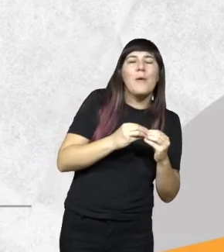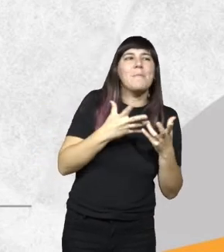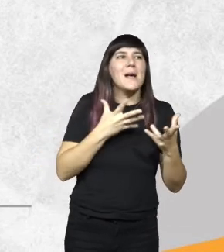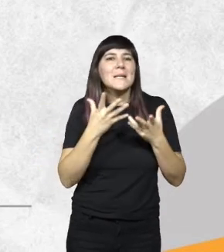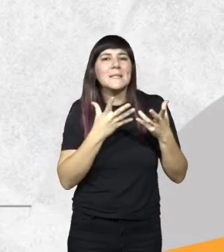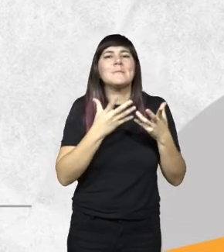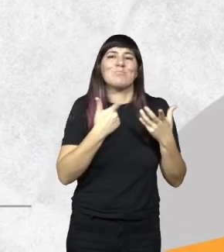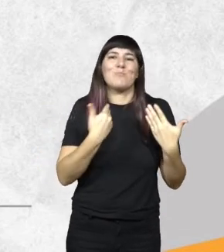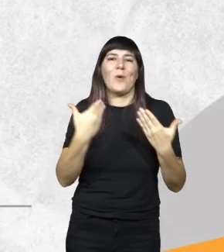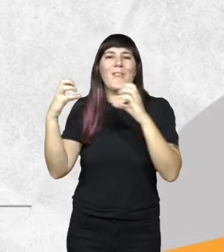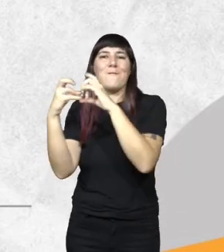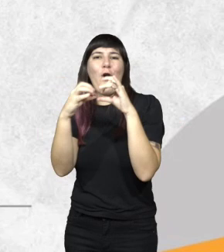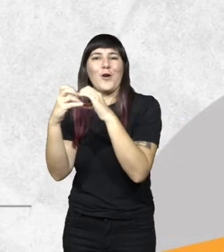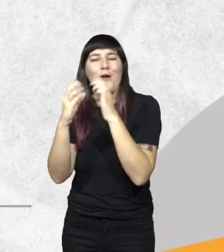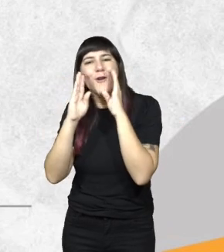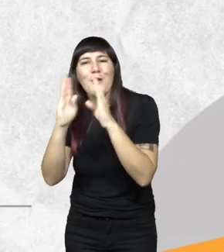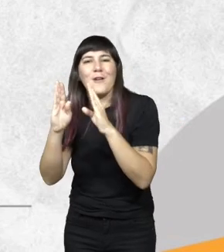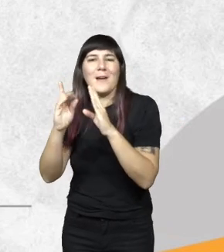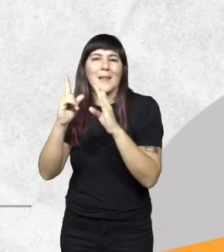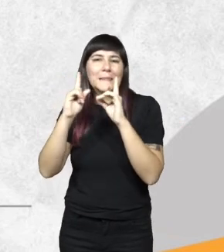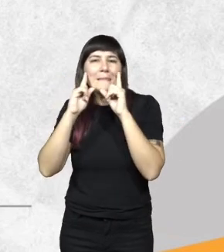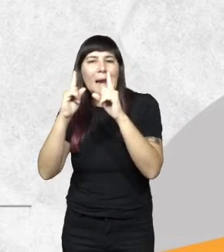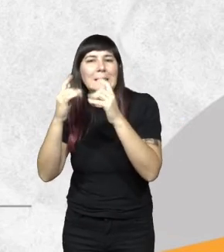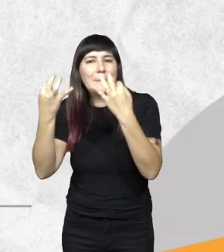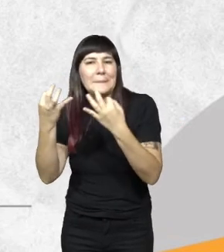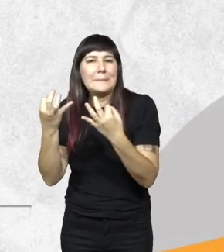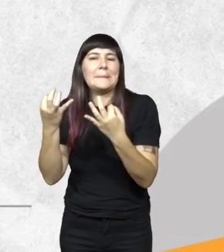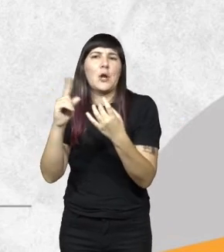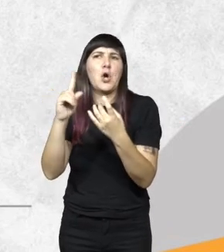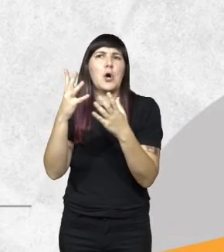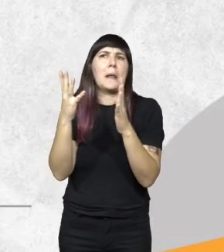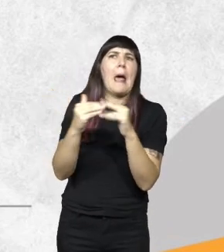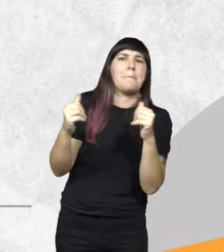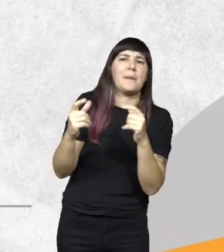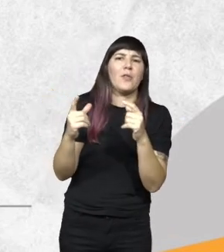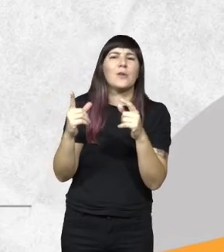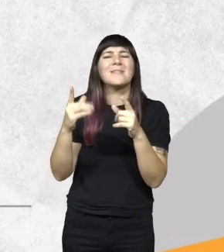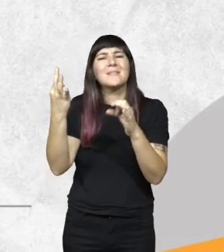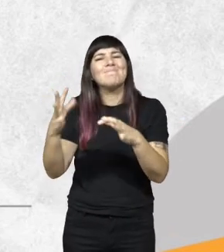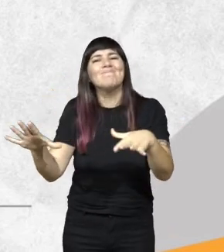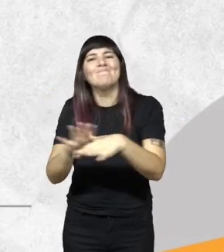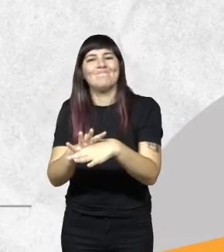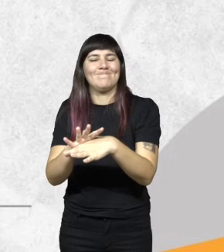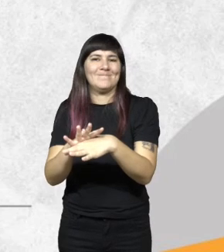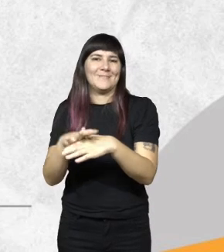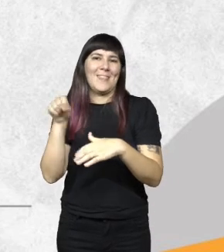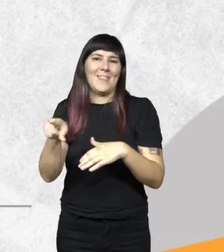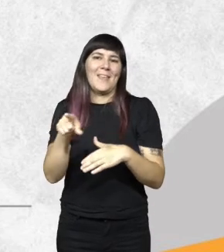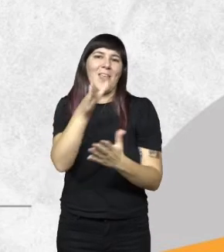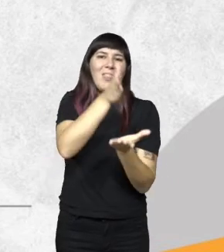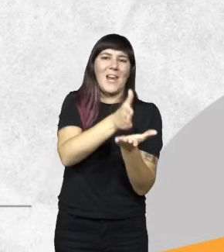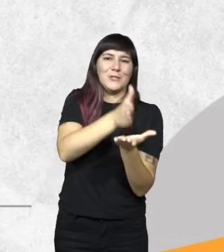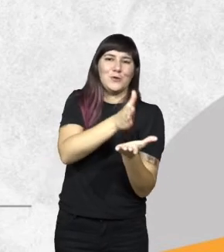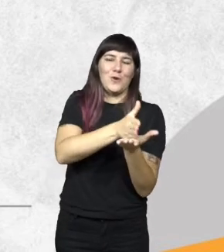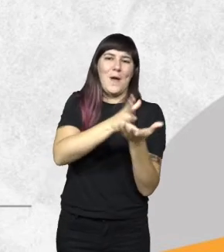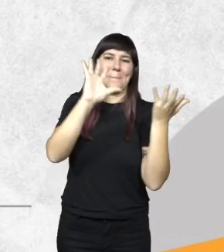y tener un abordaje y un tratamiento no sólo más rápido sino más acorde a los principios del derecho ambiental